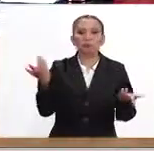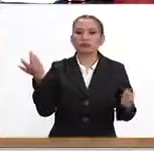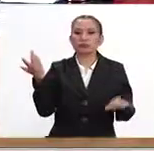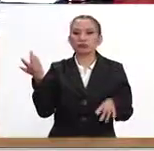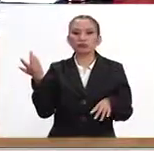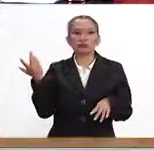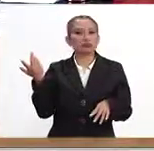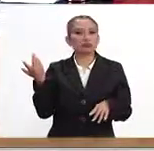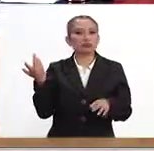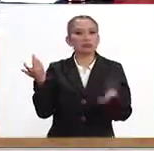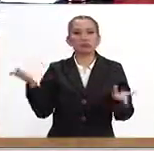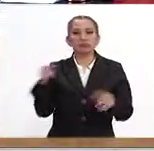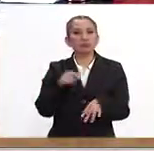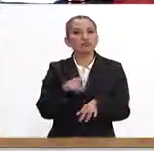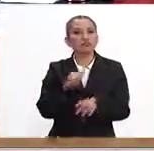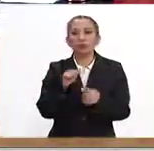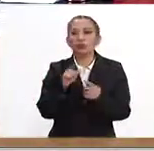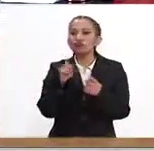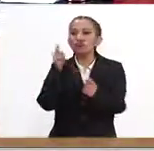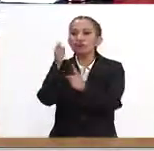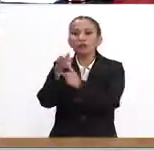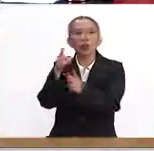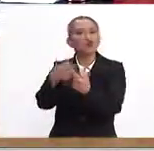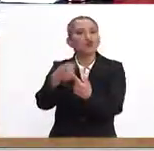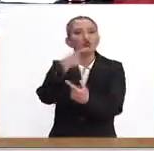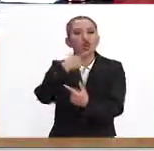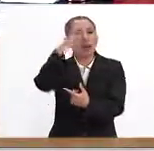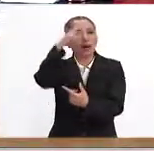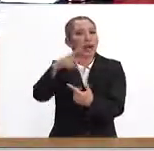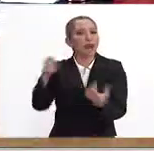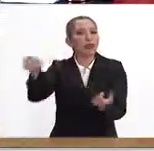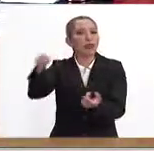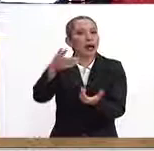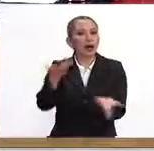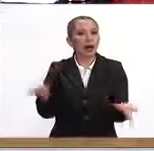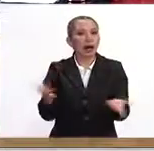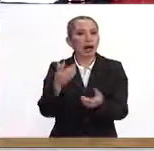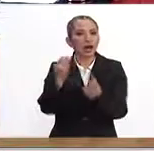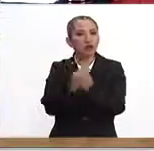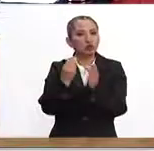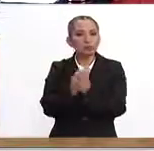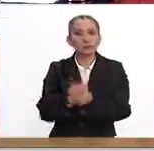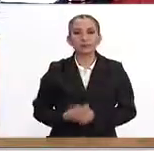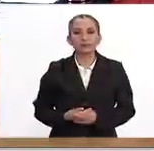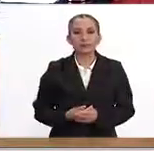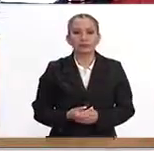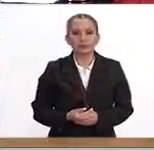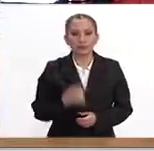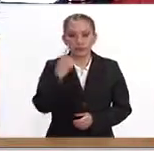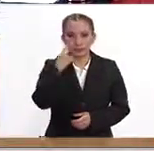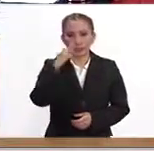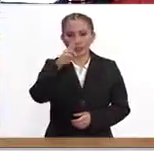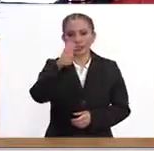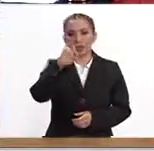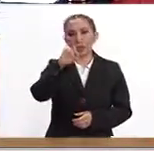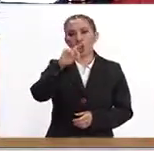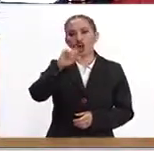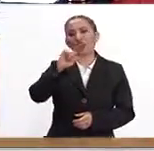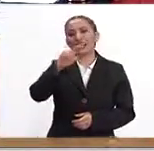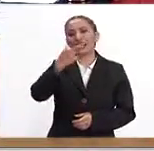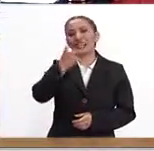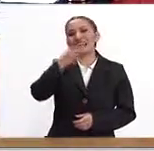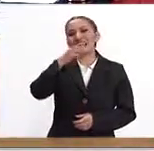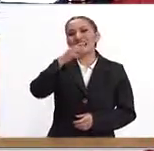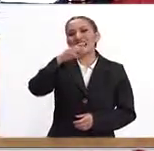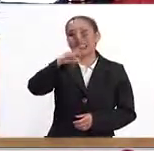instancias de la Cruz Roja Mexicana van a estar disponibles estos cursos? Mira, el Récord Guinness es un